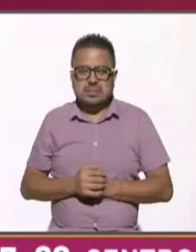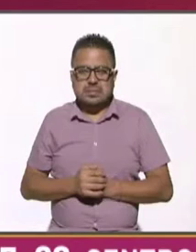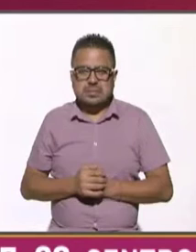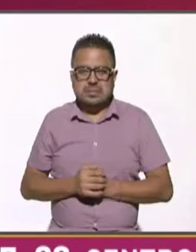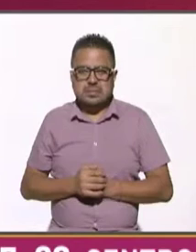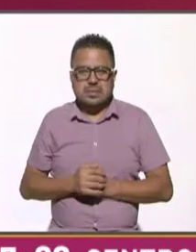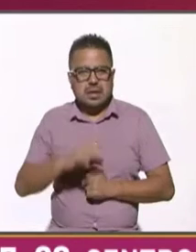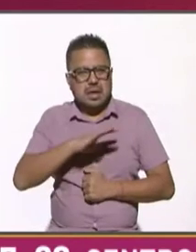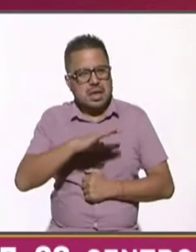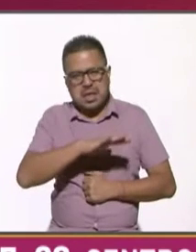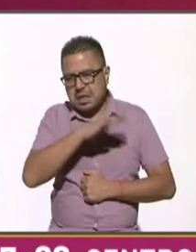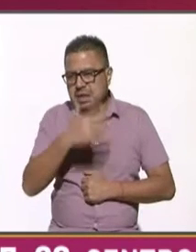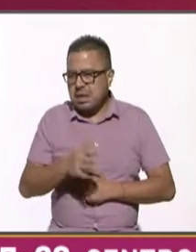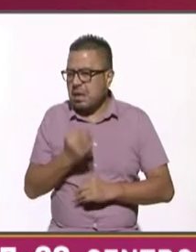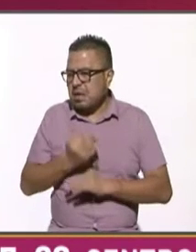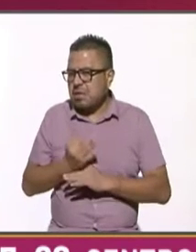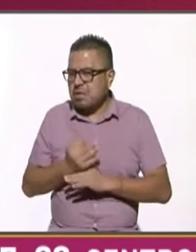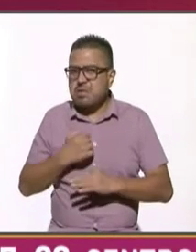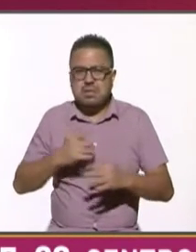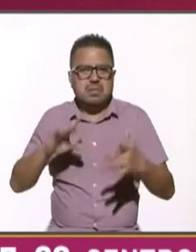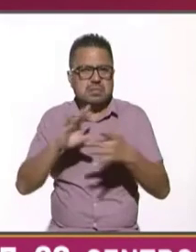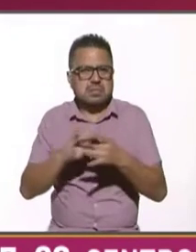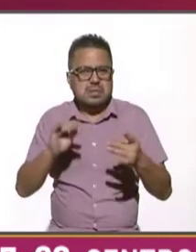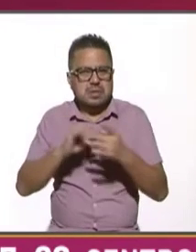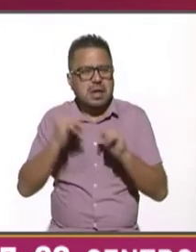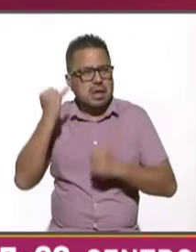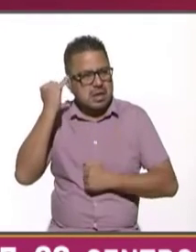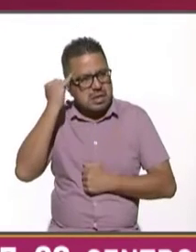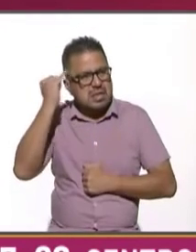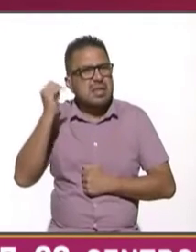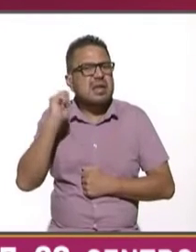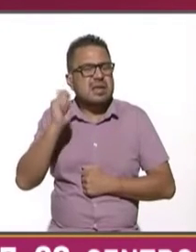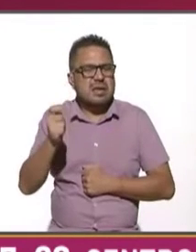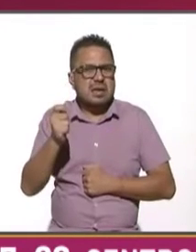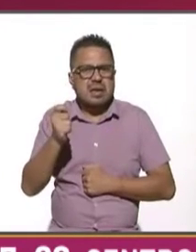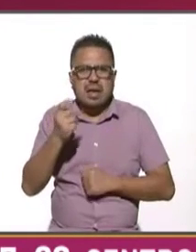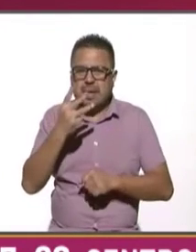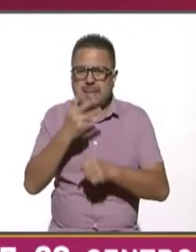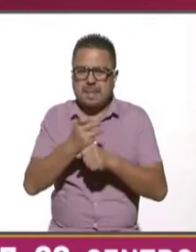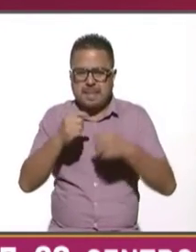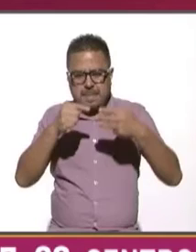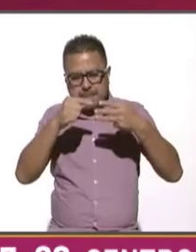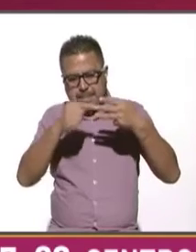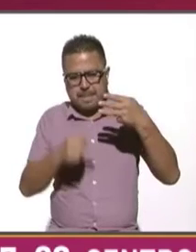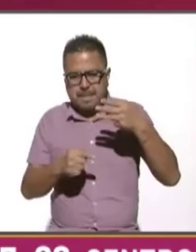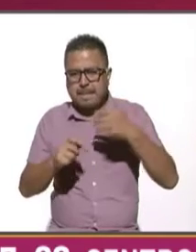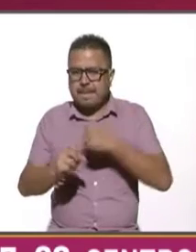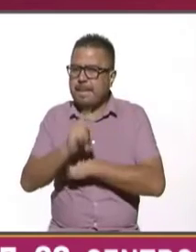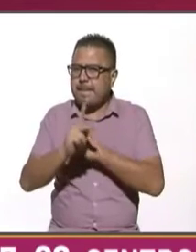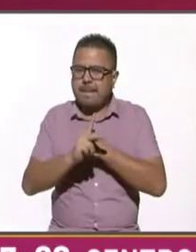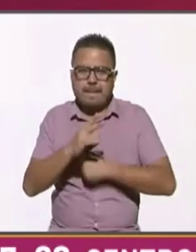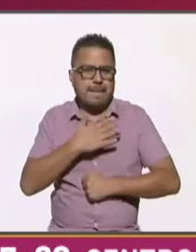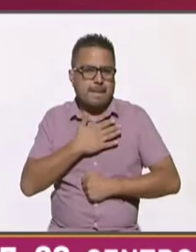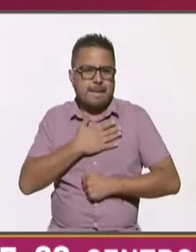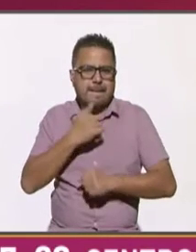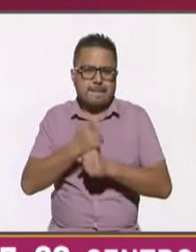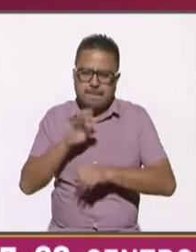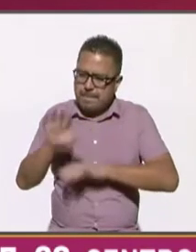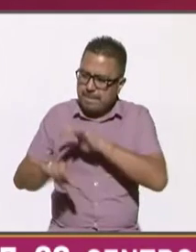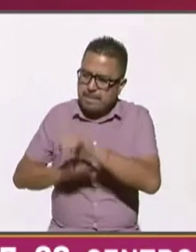en general te diría que la idea de que todo en las tres primeras mi país de coger refugiados